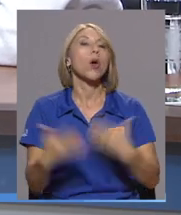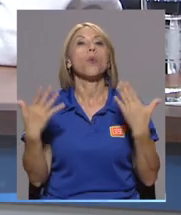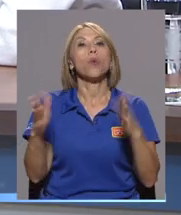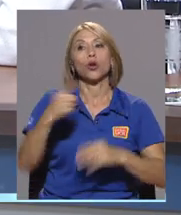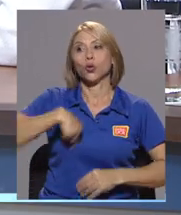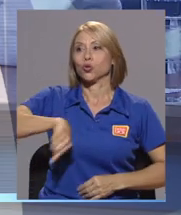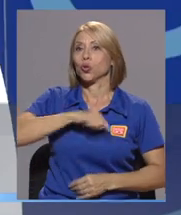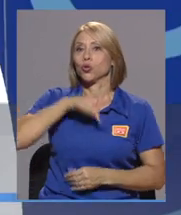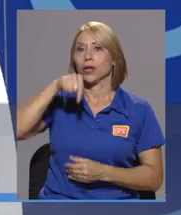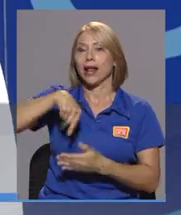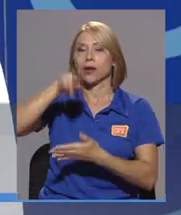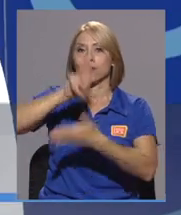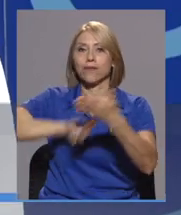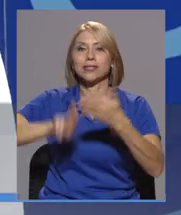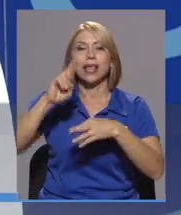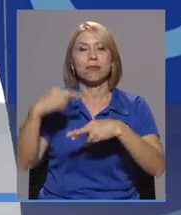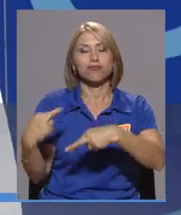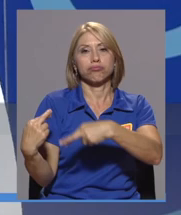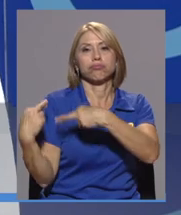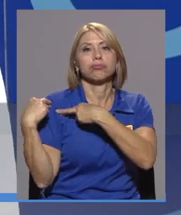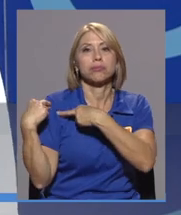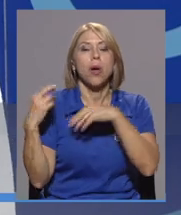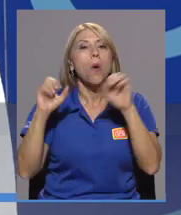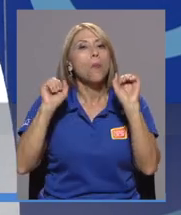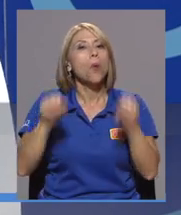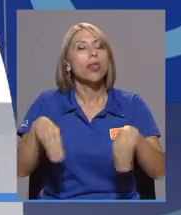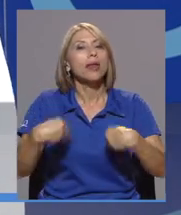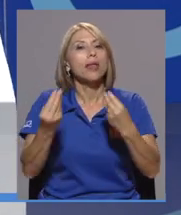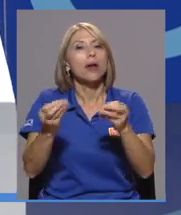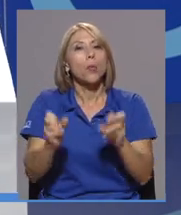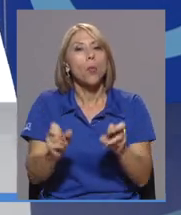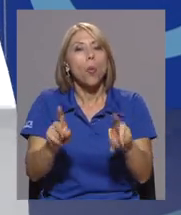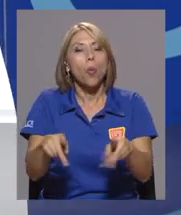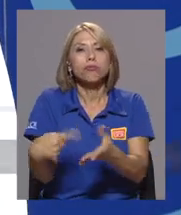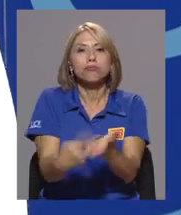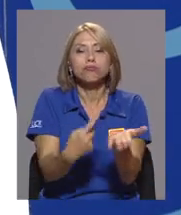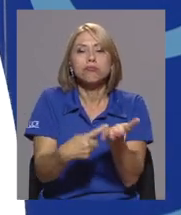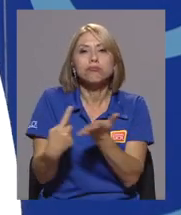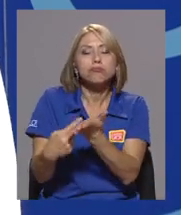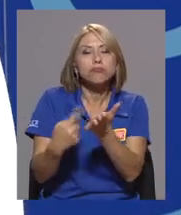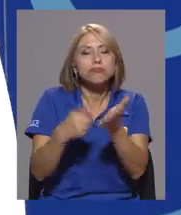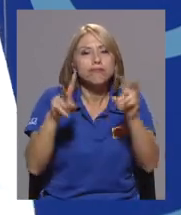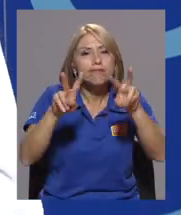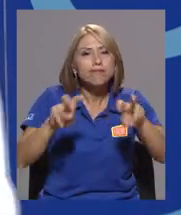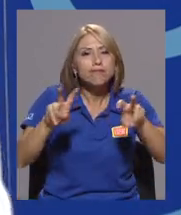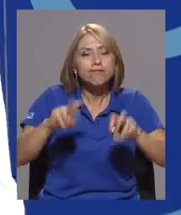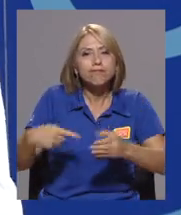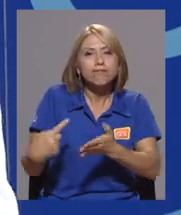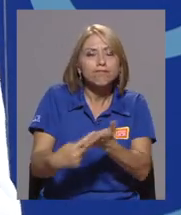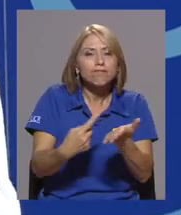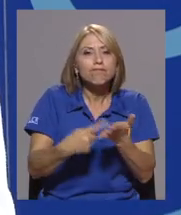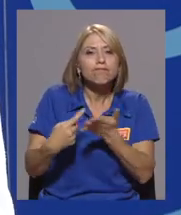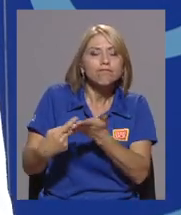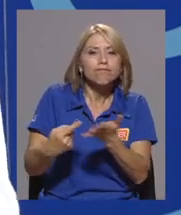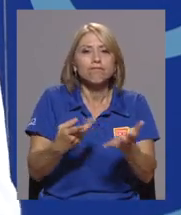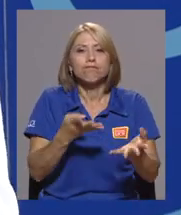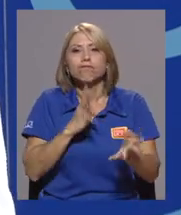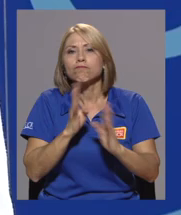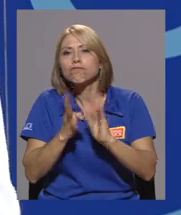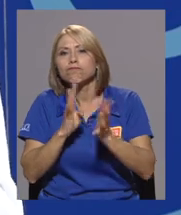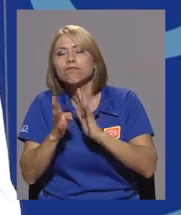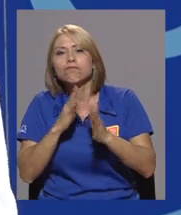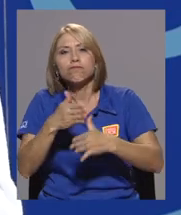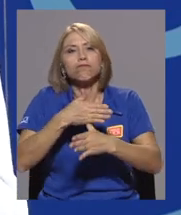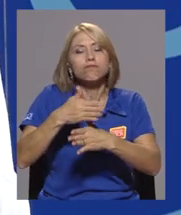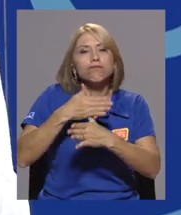gracias, María. Álvaro, precisamente en la academia nosotros tenemos esa responsabilidad también de poder generar espacios de discusión